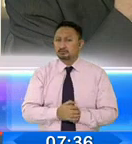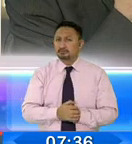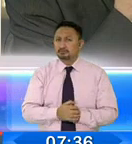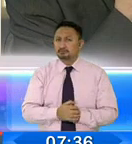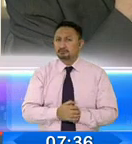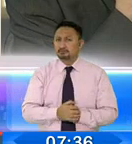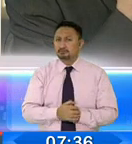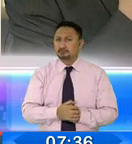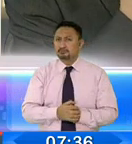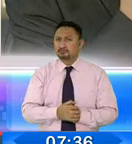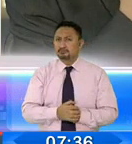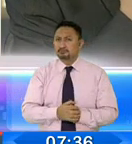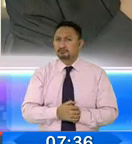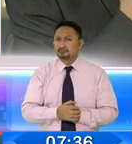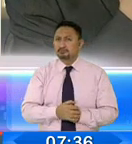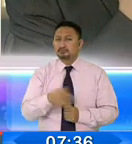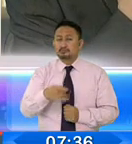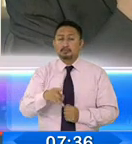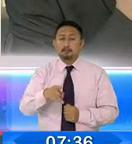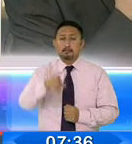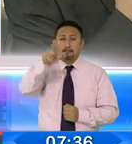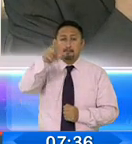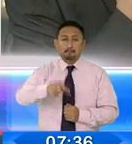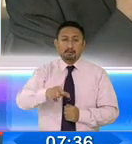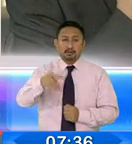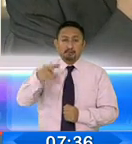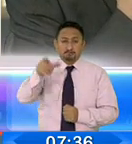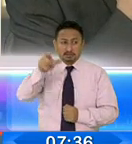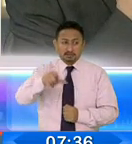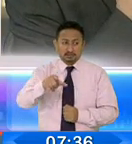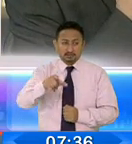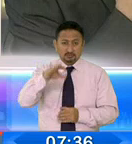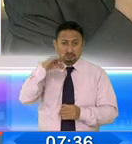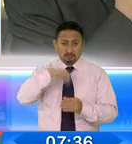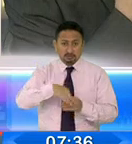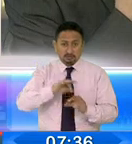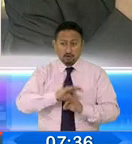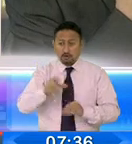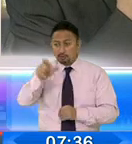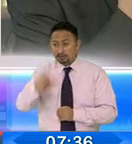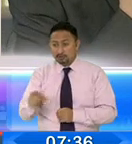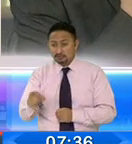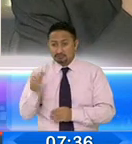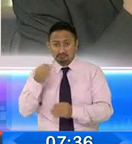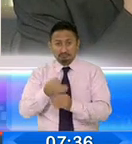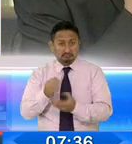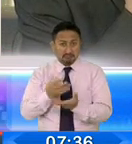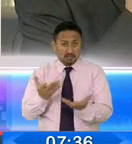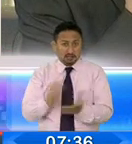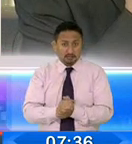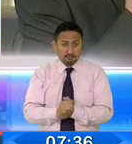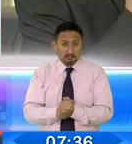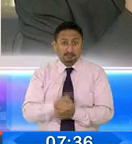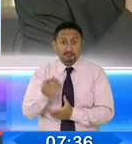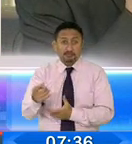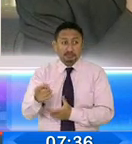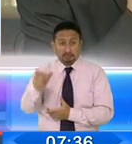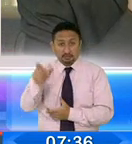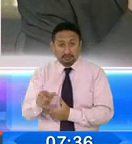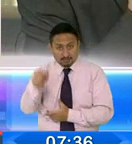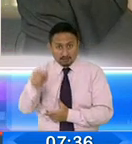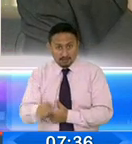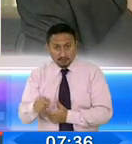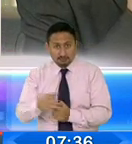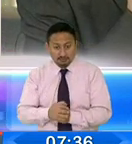papeletas de algunos ciudadanos que se abstuvieron, que no fueron a sufragar? Muy probablemente esas fueron llenadas. Y la